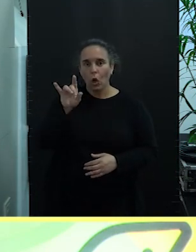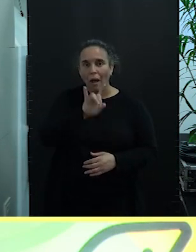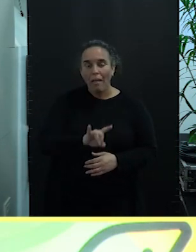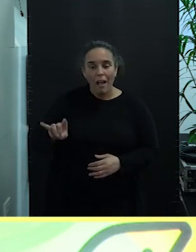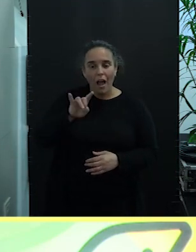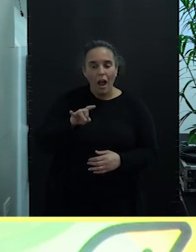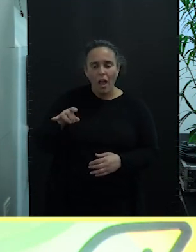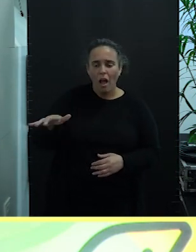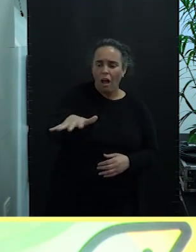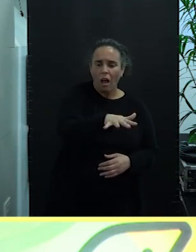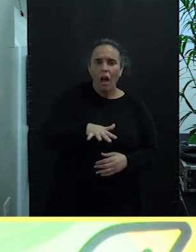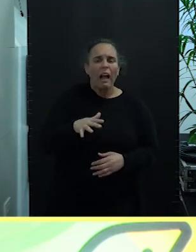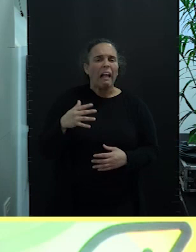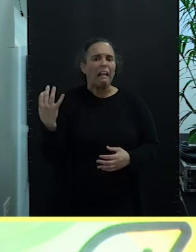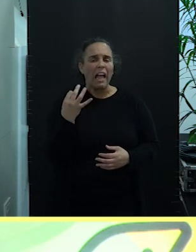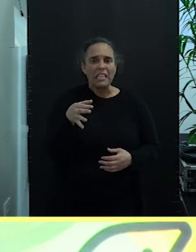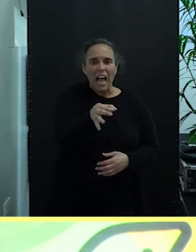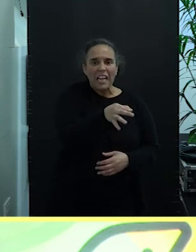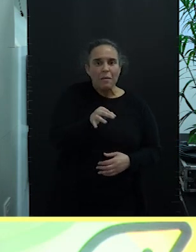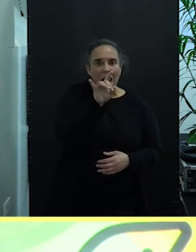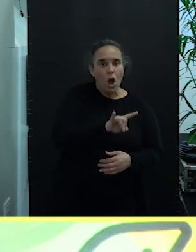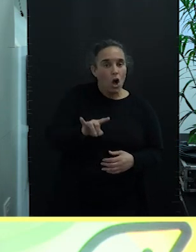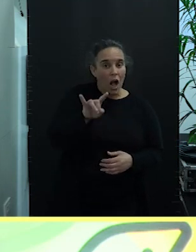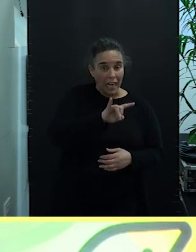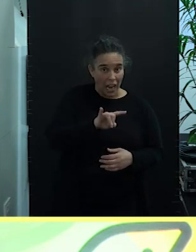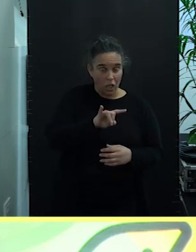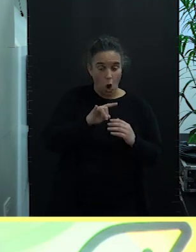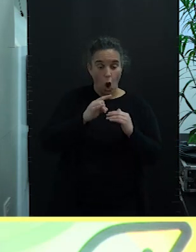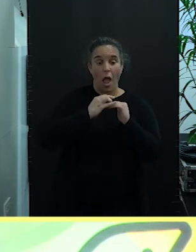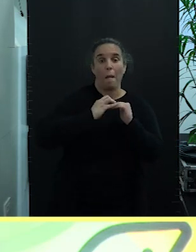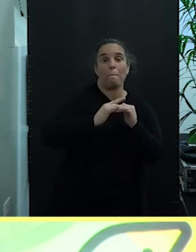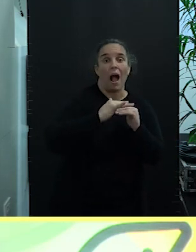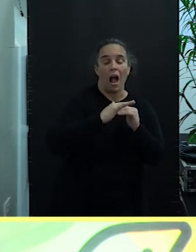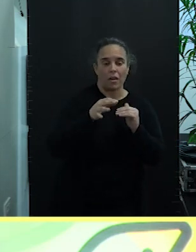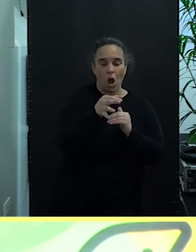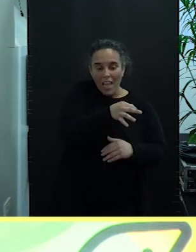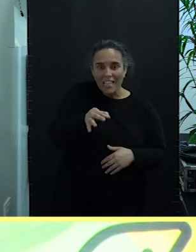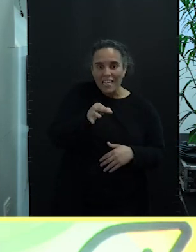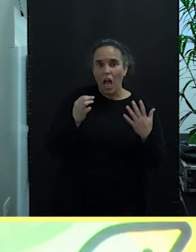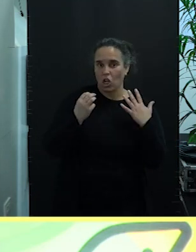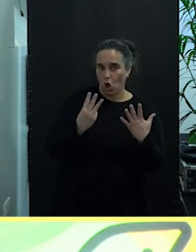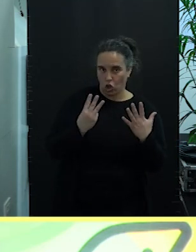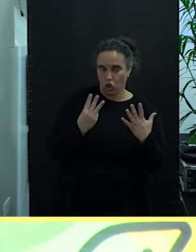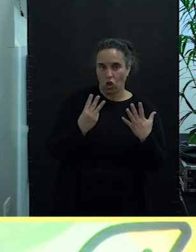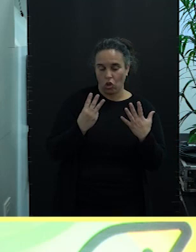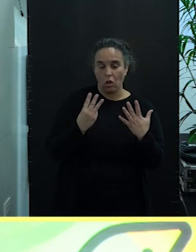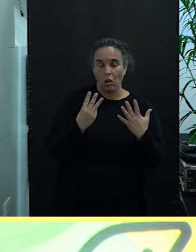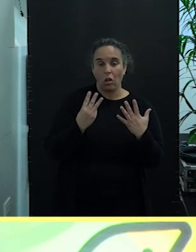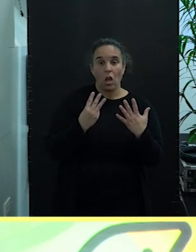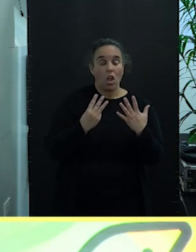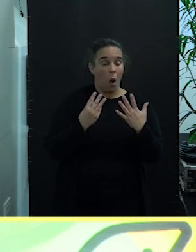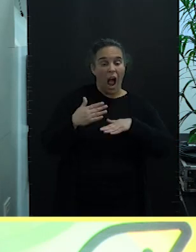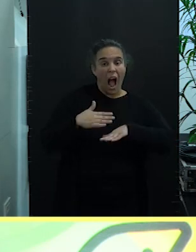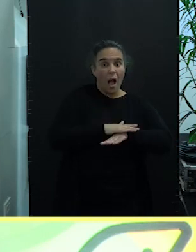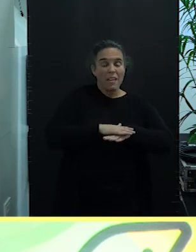comprende el archipiélago canario, integrado por el mar y las ocho islas, con administración propia de El